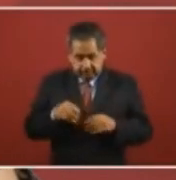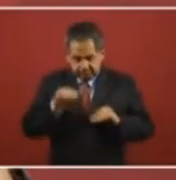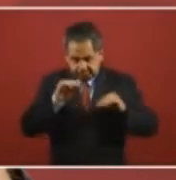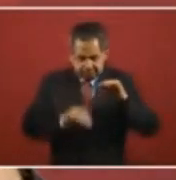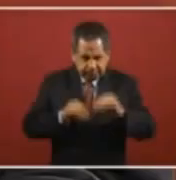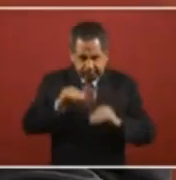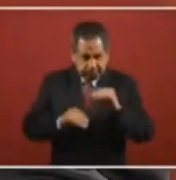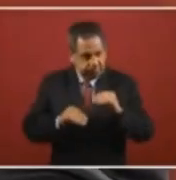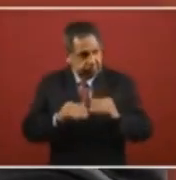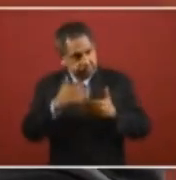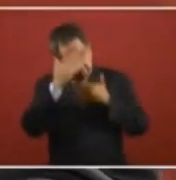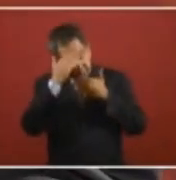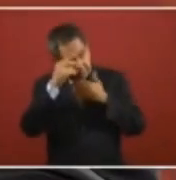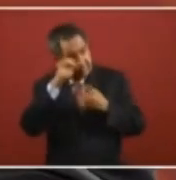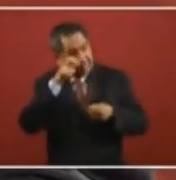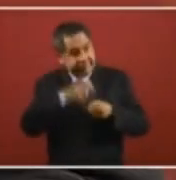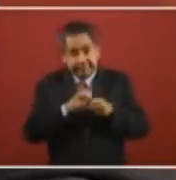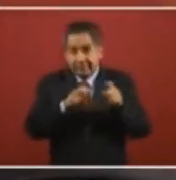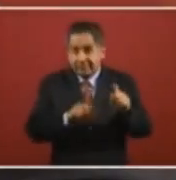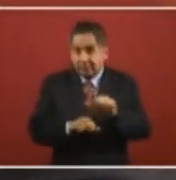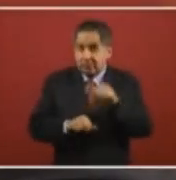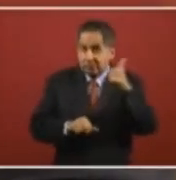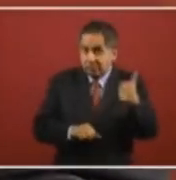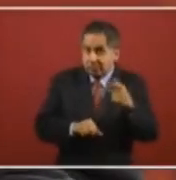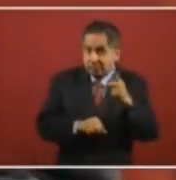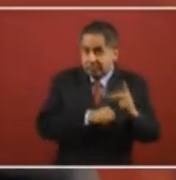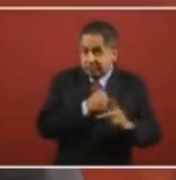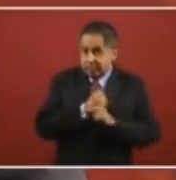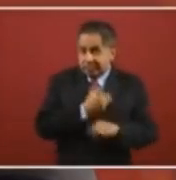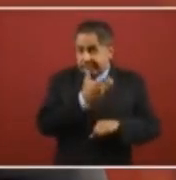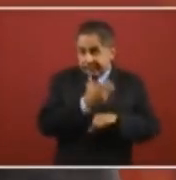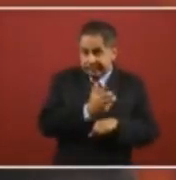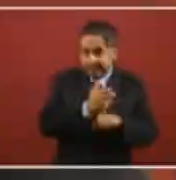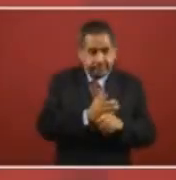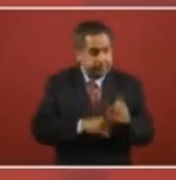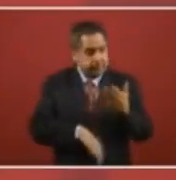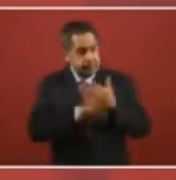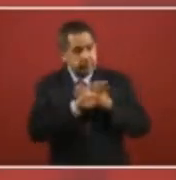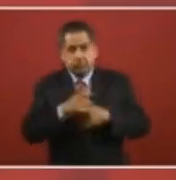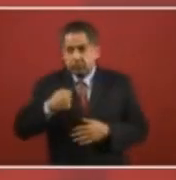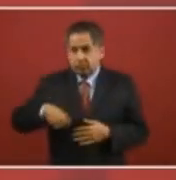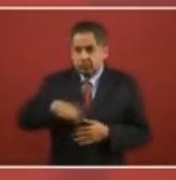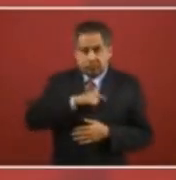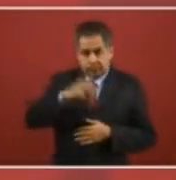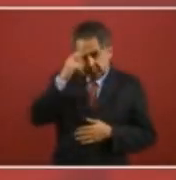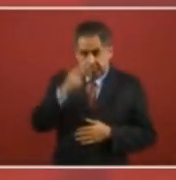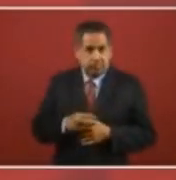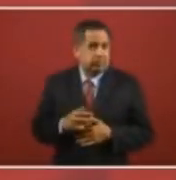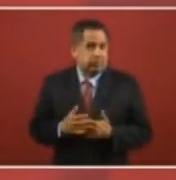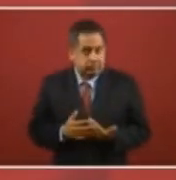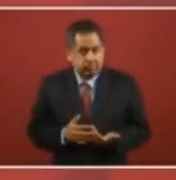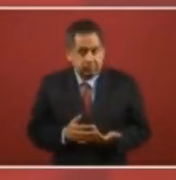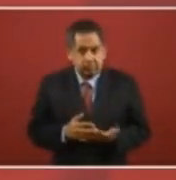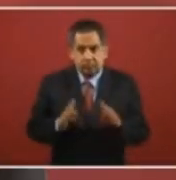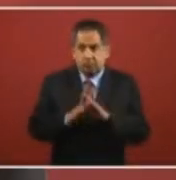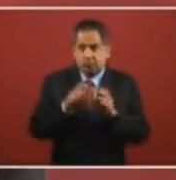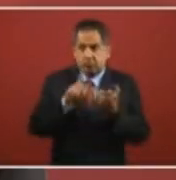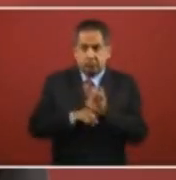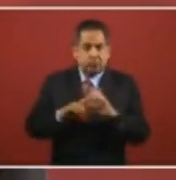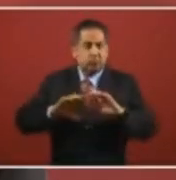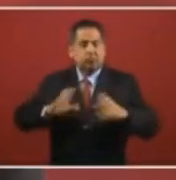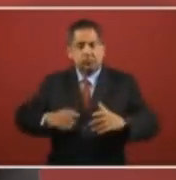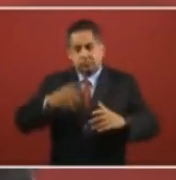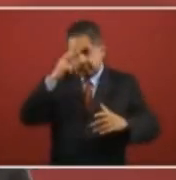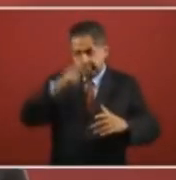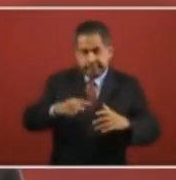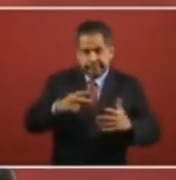acto terrorista cometido en territorio de los Estados Unidos en contra de con nacionales o de la comunidad de México